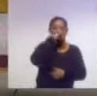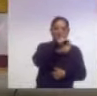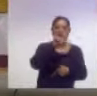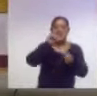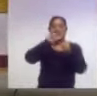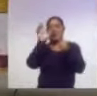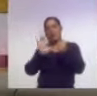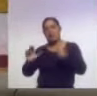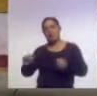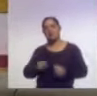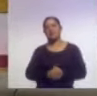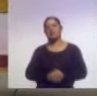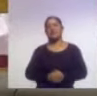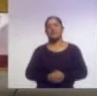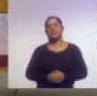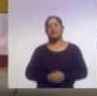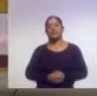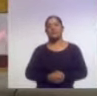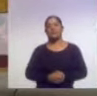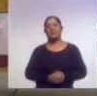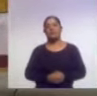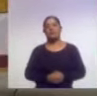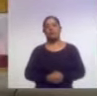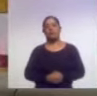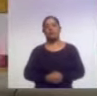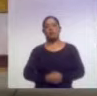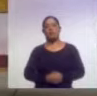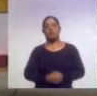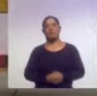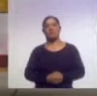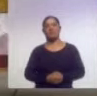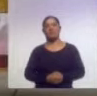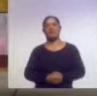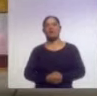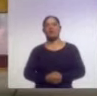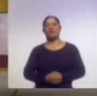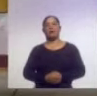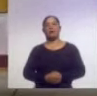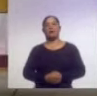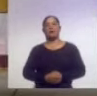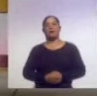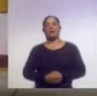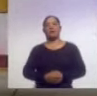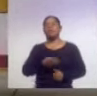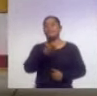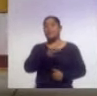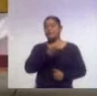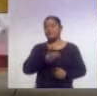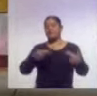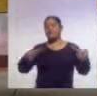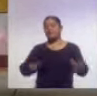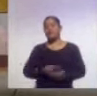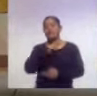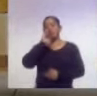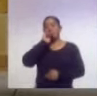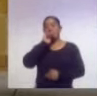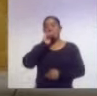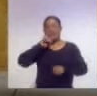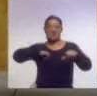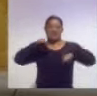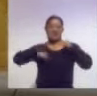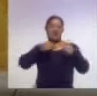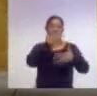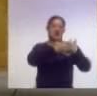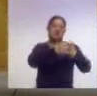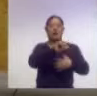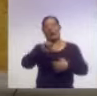Asia. Y de estos nacimientos en madres adolescentes de 15 a 19